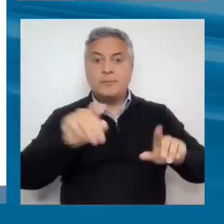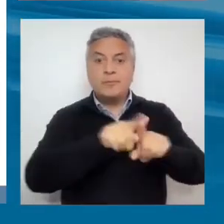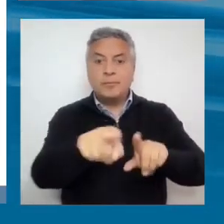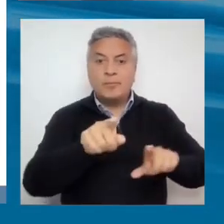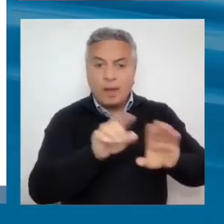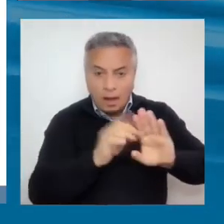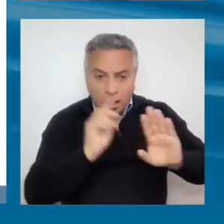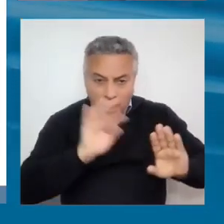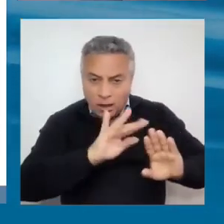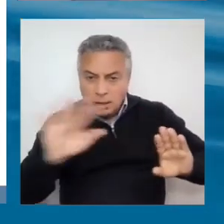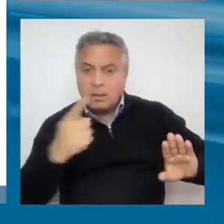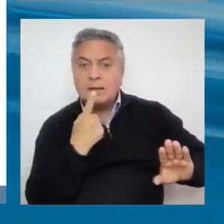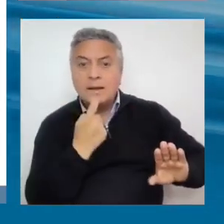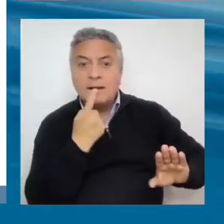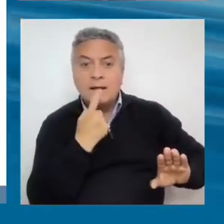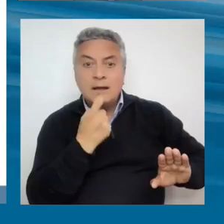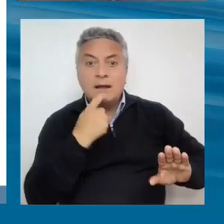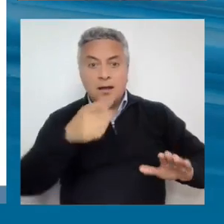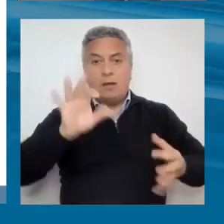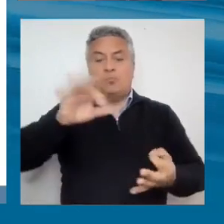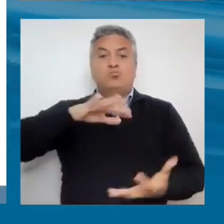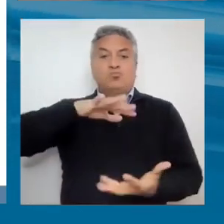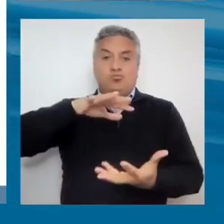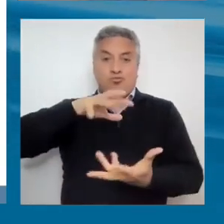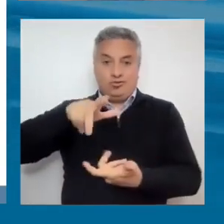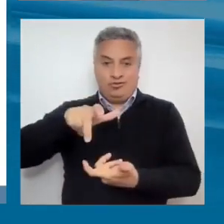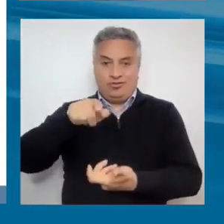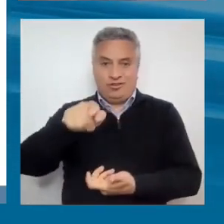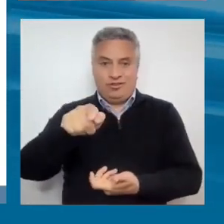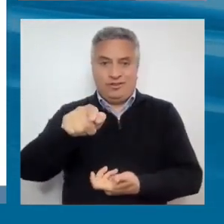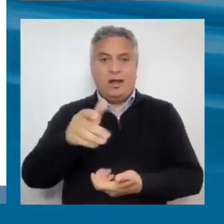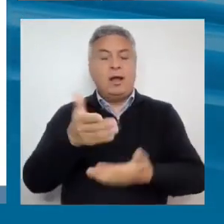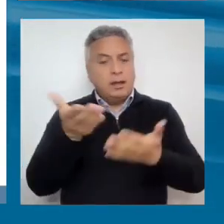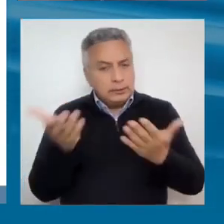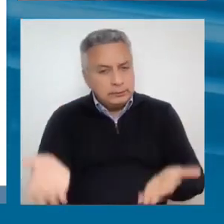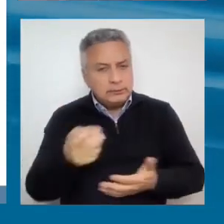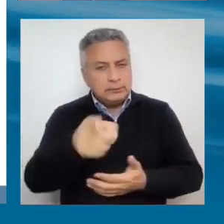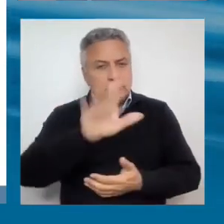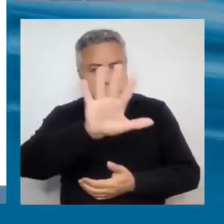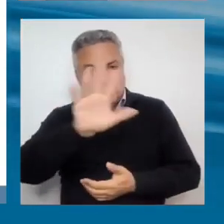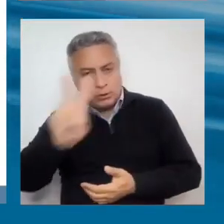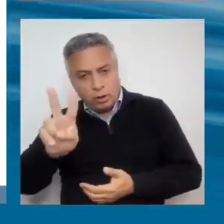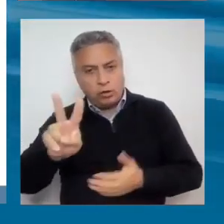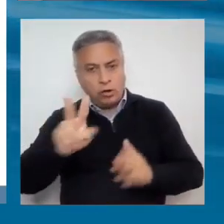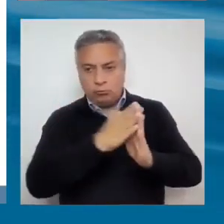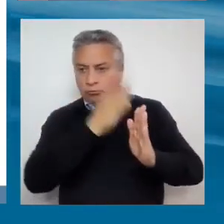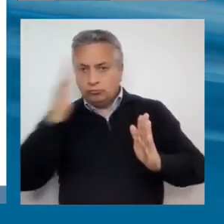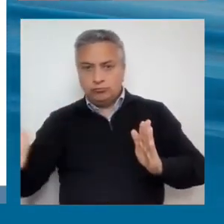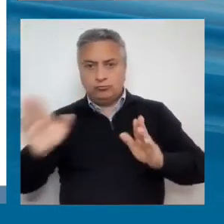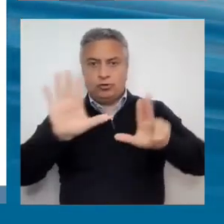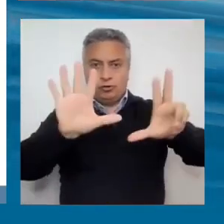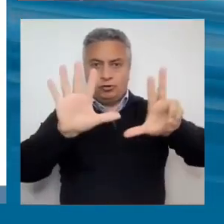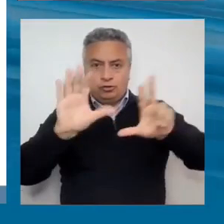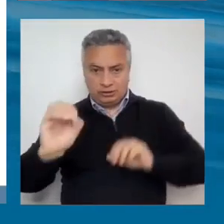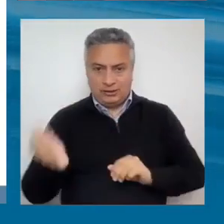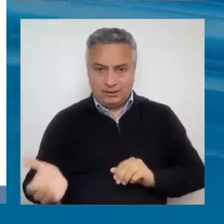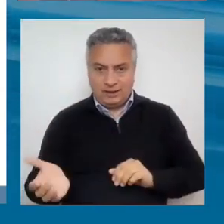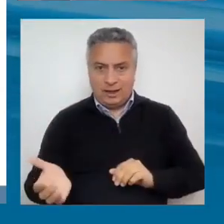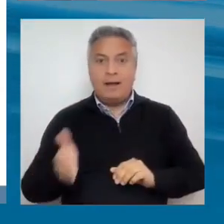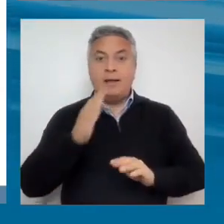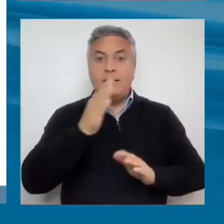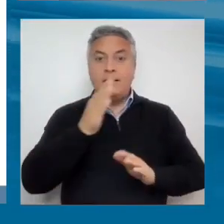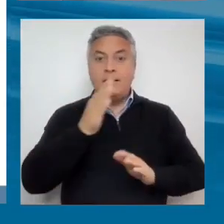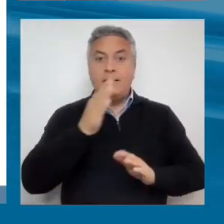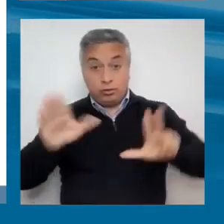Bueno, tuvimos un crecimiento de la productividad interesante, pongámoslo así, del 52 al 80. Pero después del 80, con la crisis,